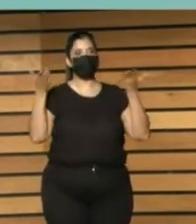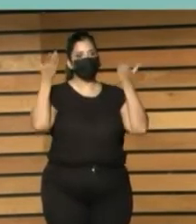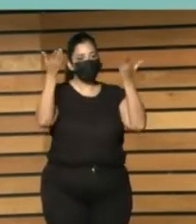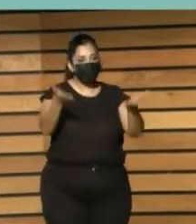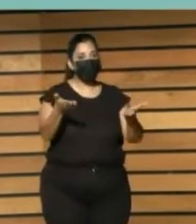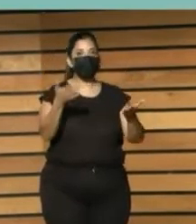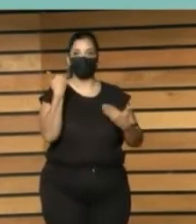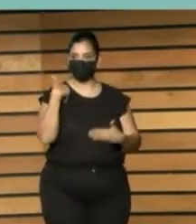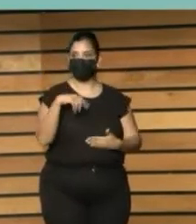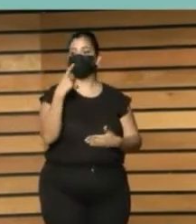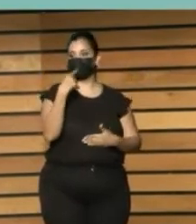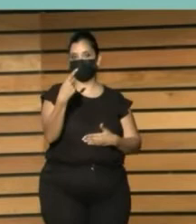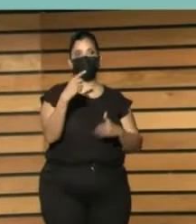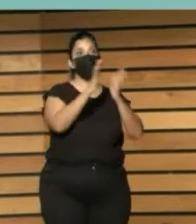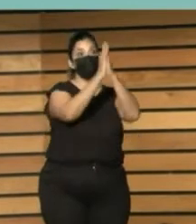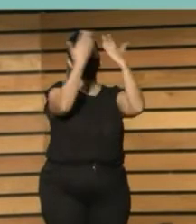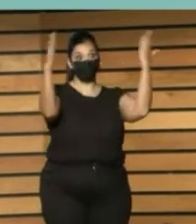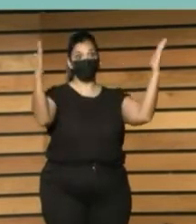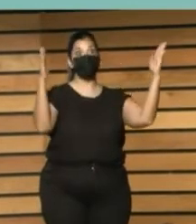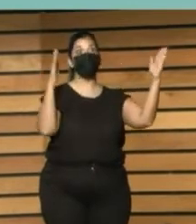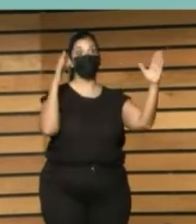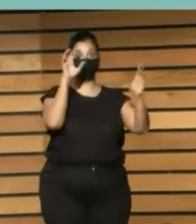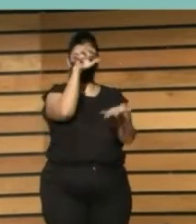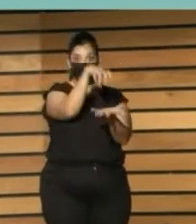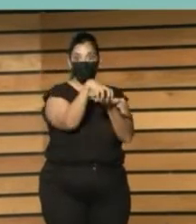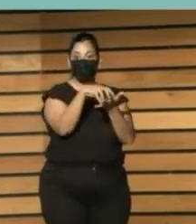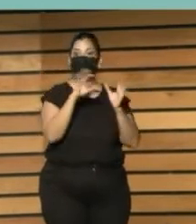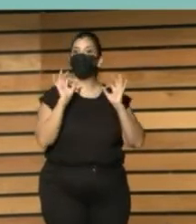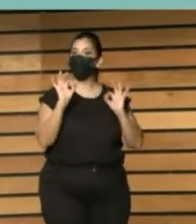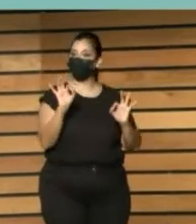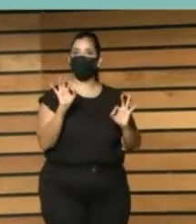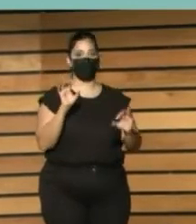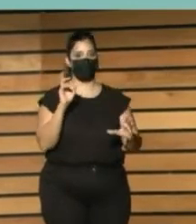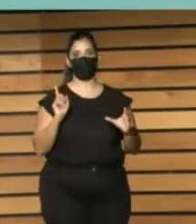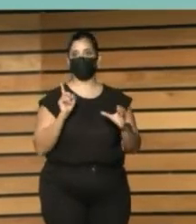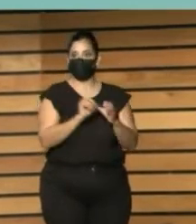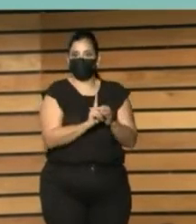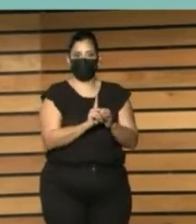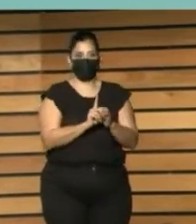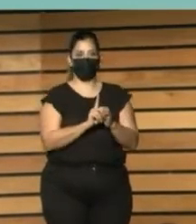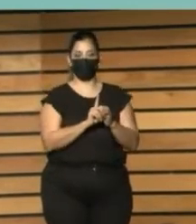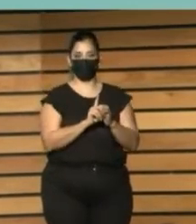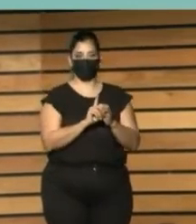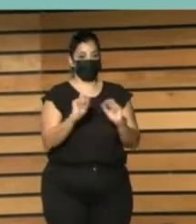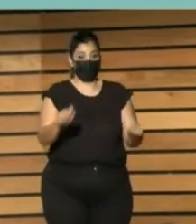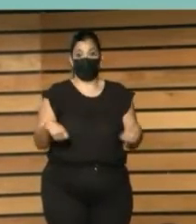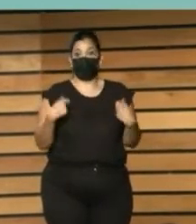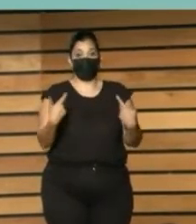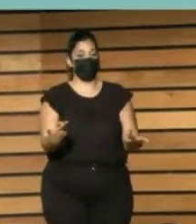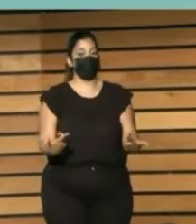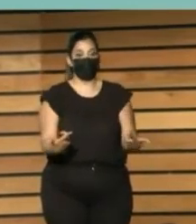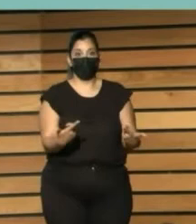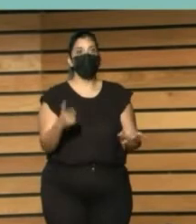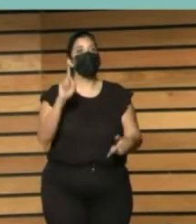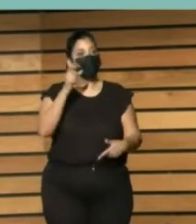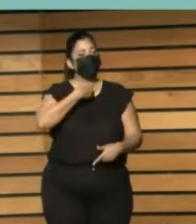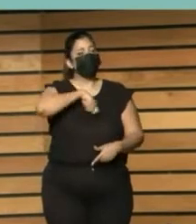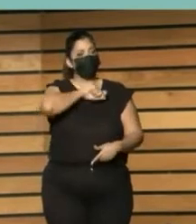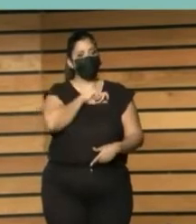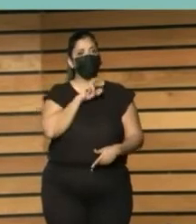establece que la biblioteca es inclusiva per se, ¿no? Por naturaleza. En España, además, tenemos